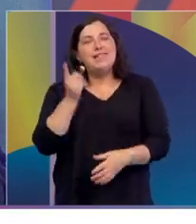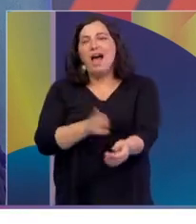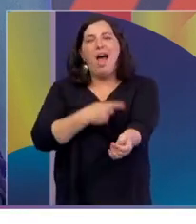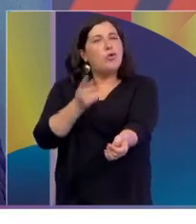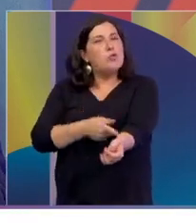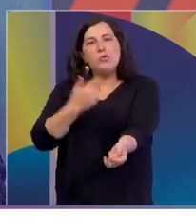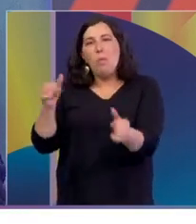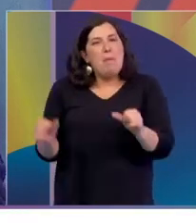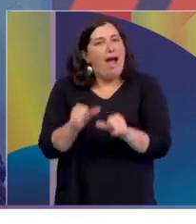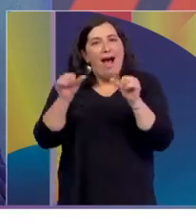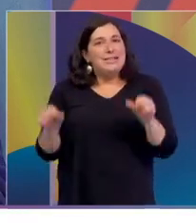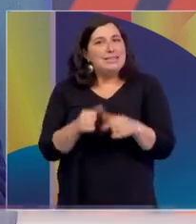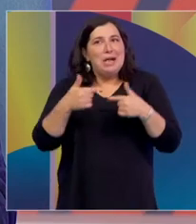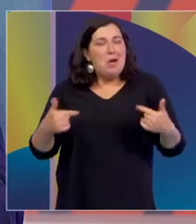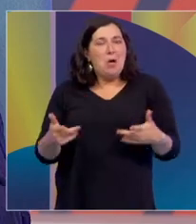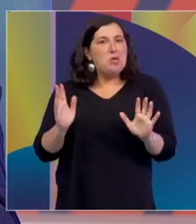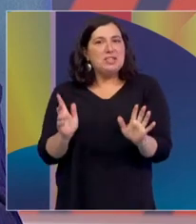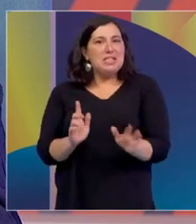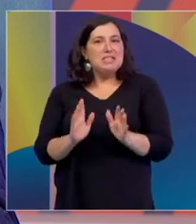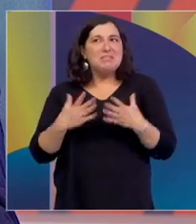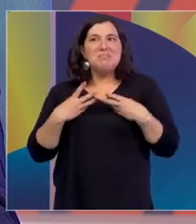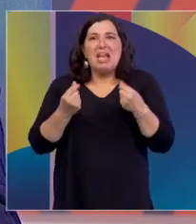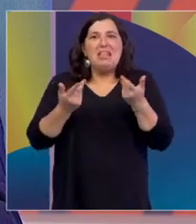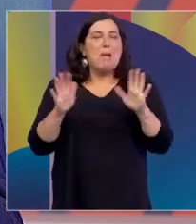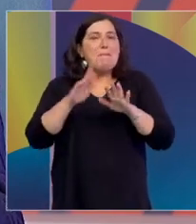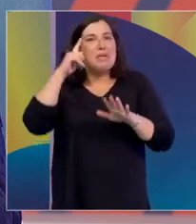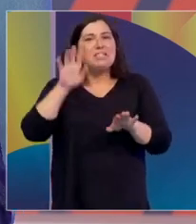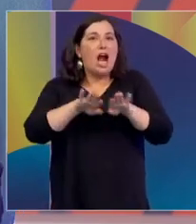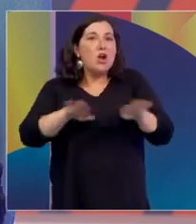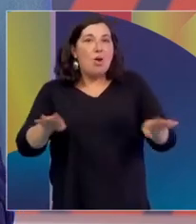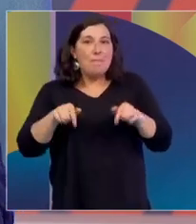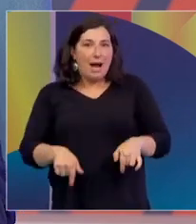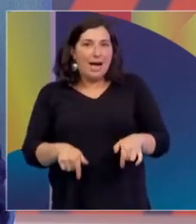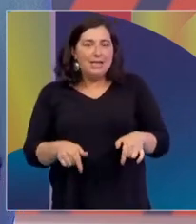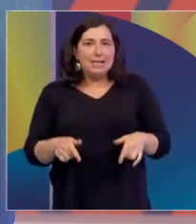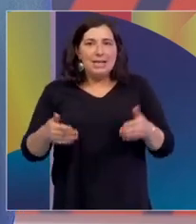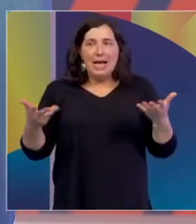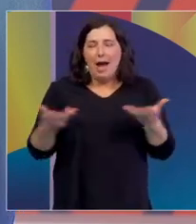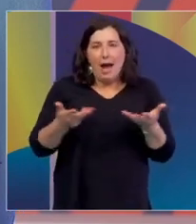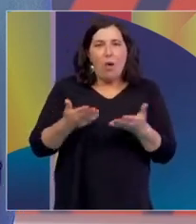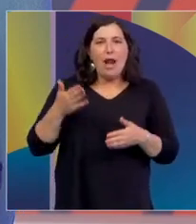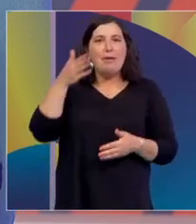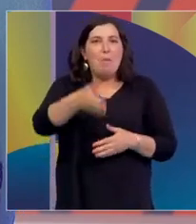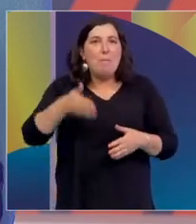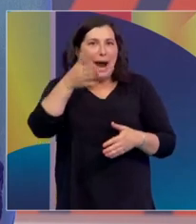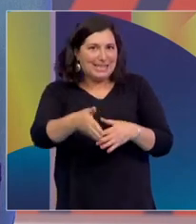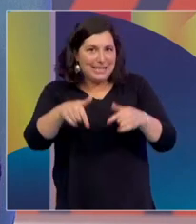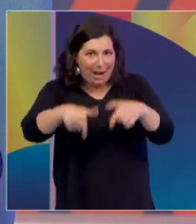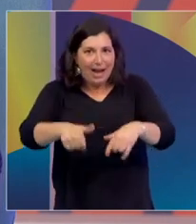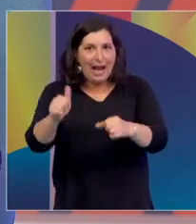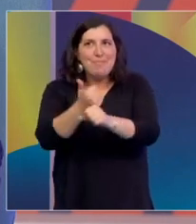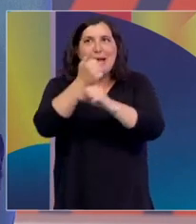lo que estás haciendo y lo sentís como algo normal. Y esto de participar en los premios, no sé, nos